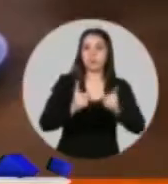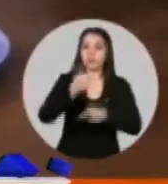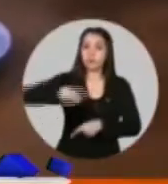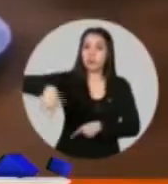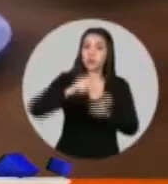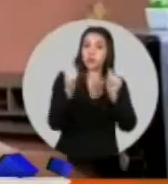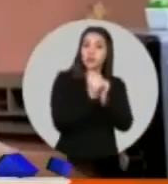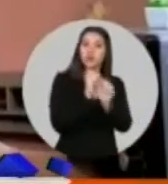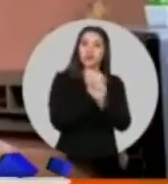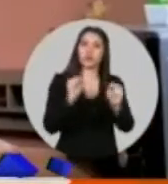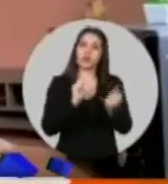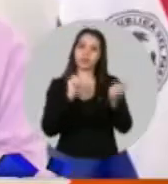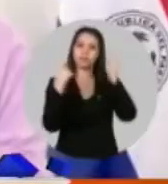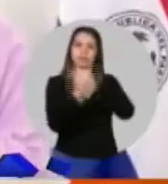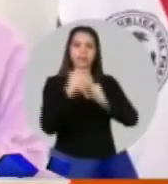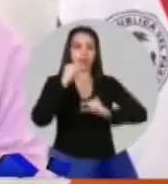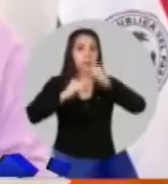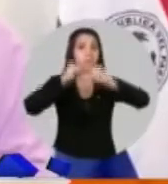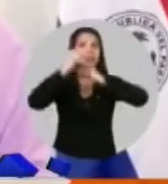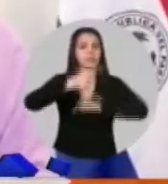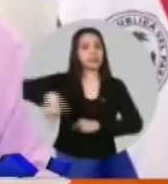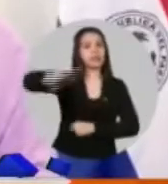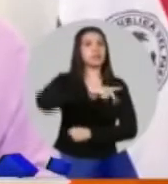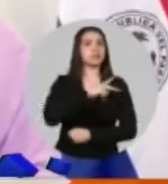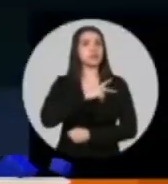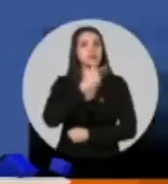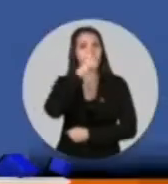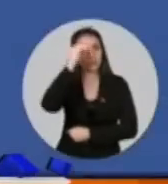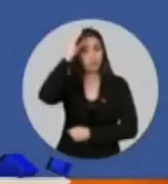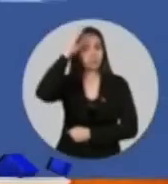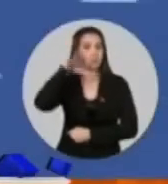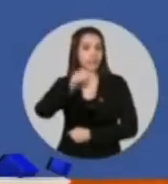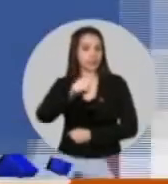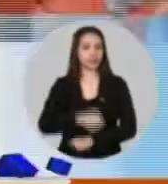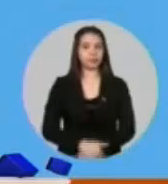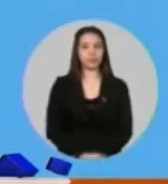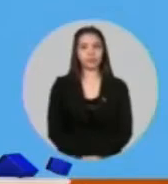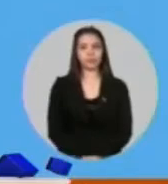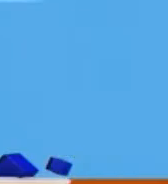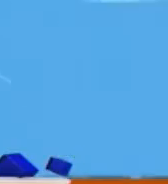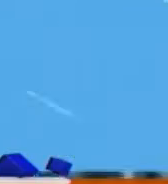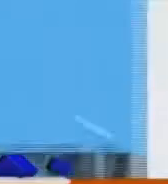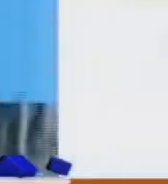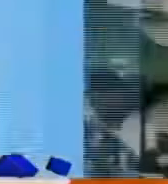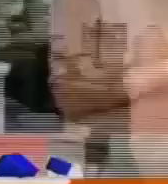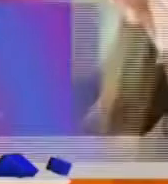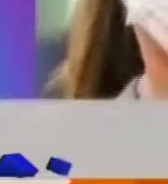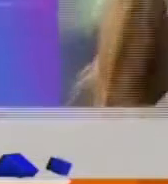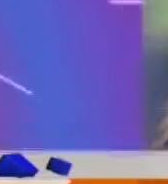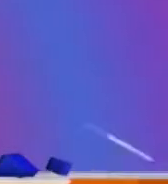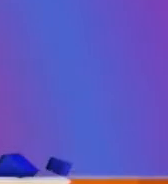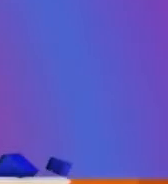Perla Alegre, que creo que tiene más sentido, es rebajarle el precio a sus clientes, ¿verdad? Creo que